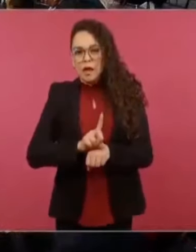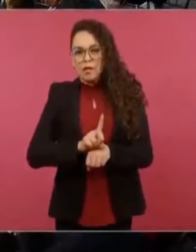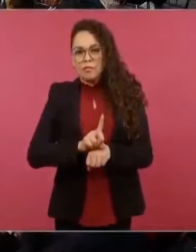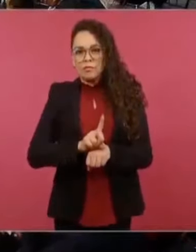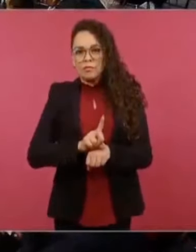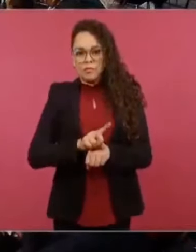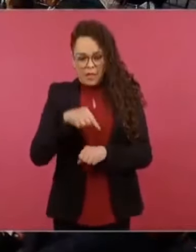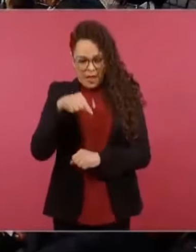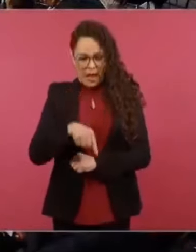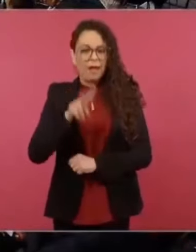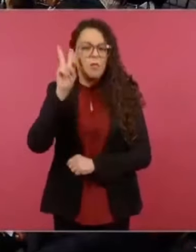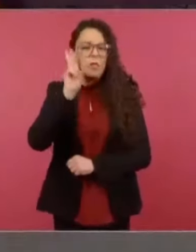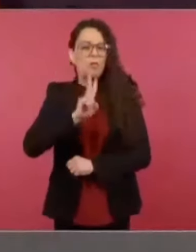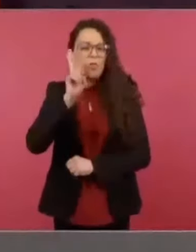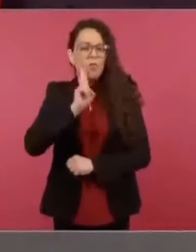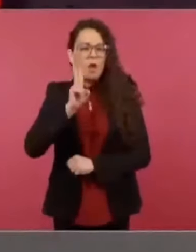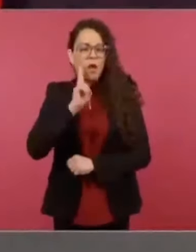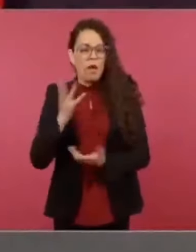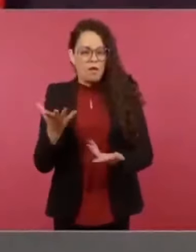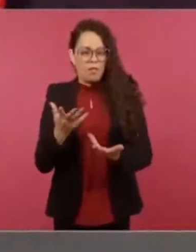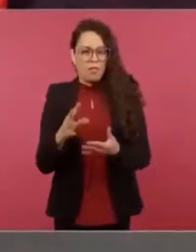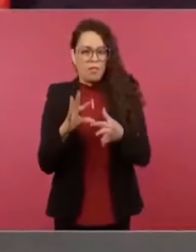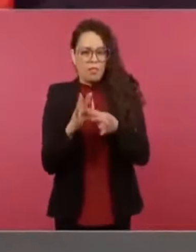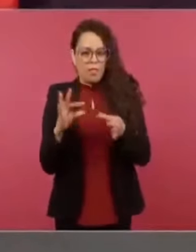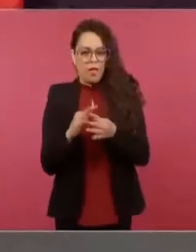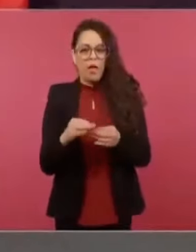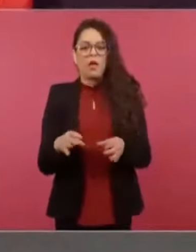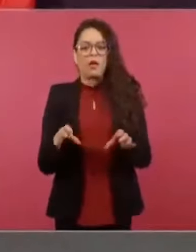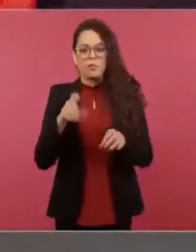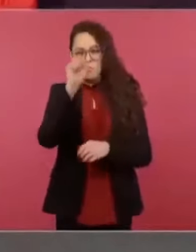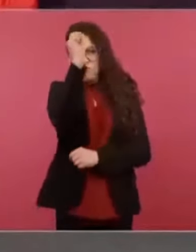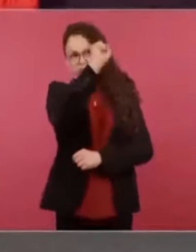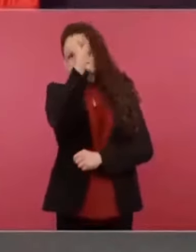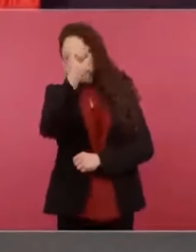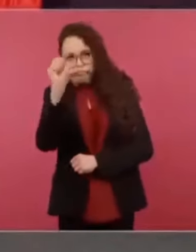aquí en el pizarrón.